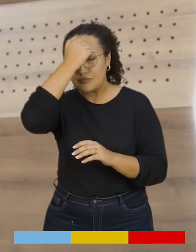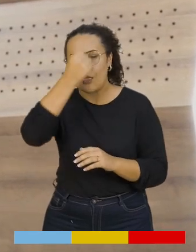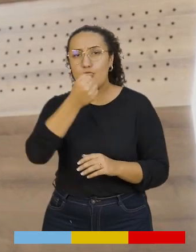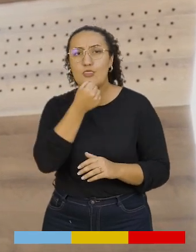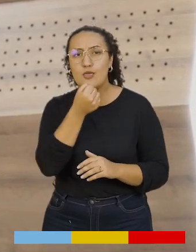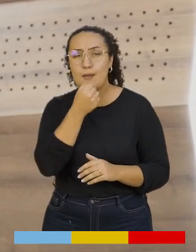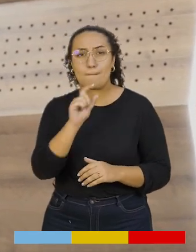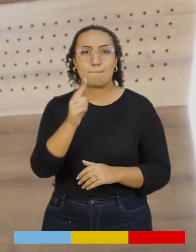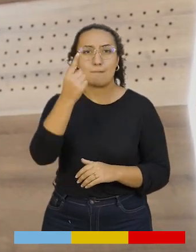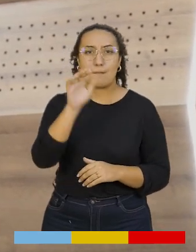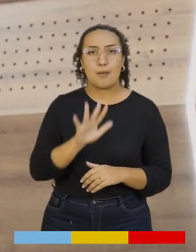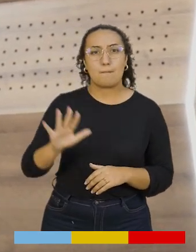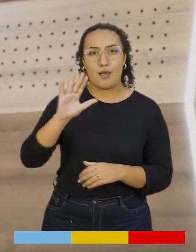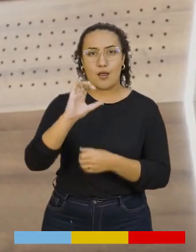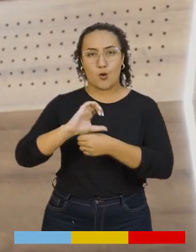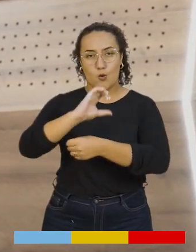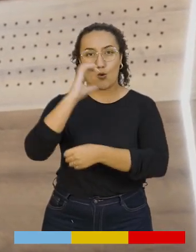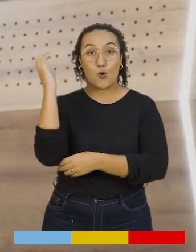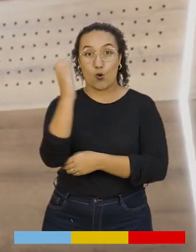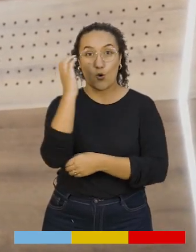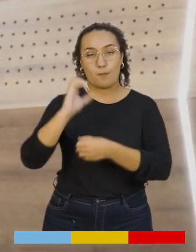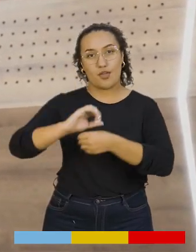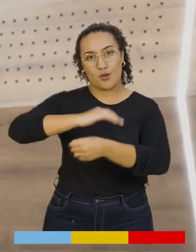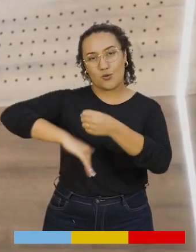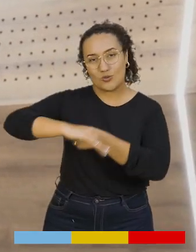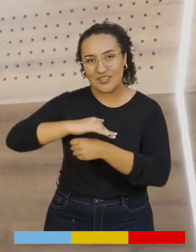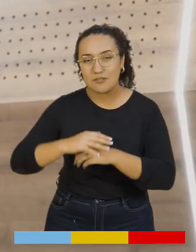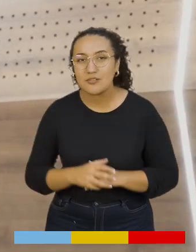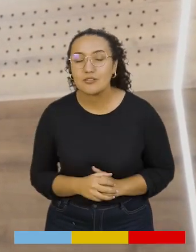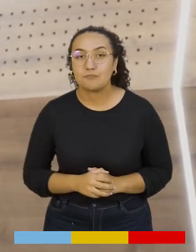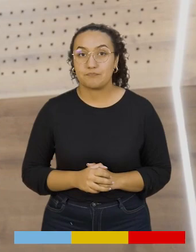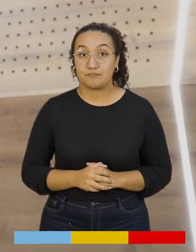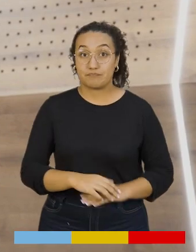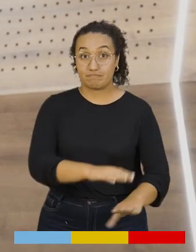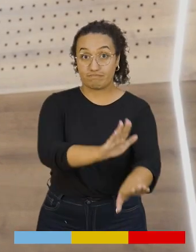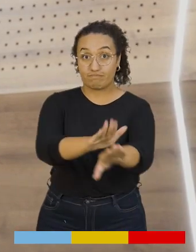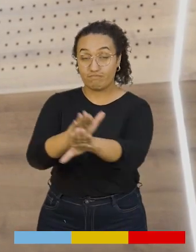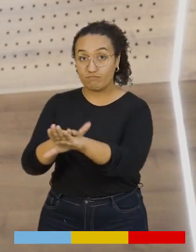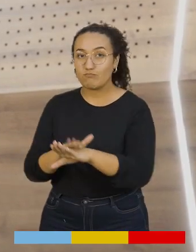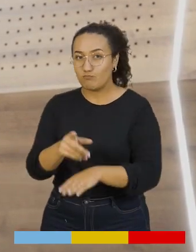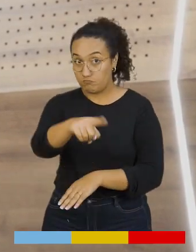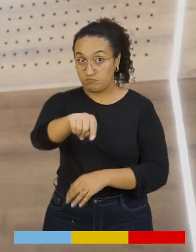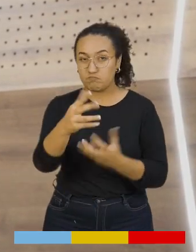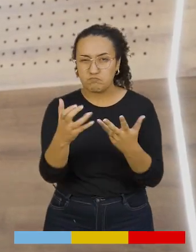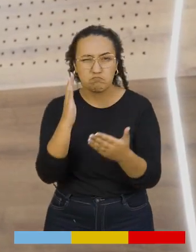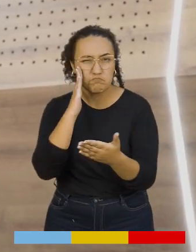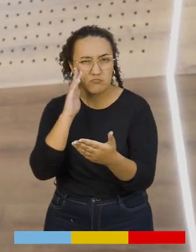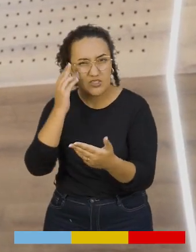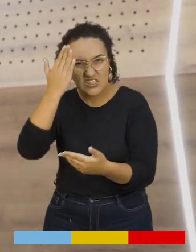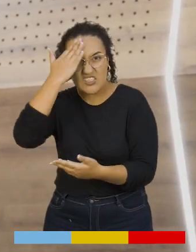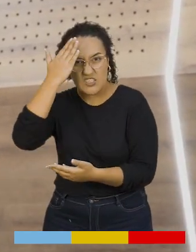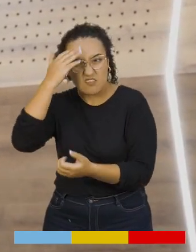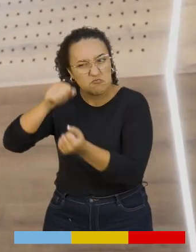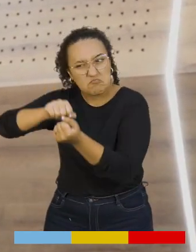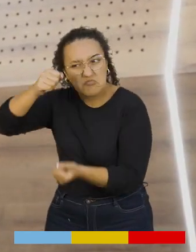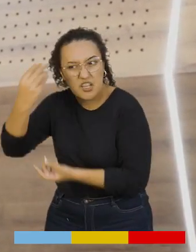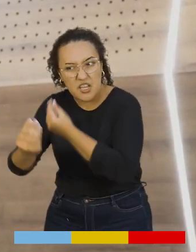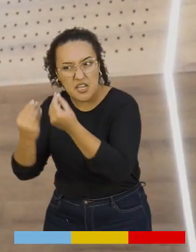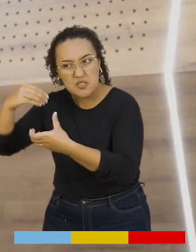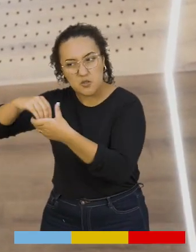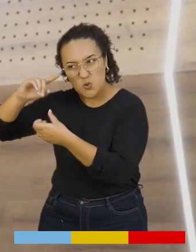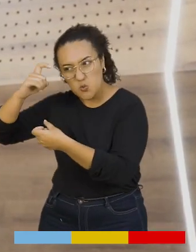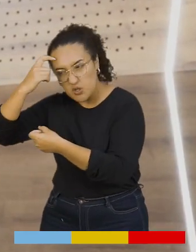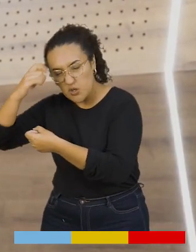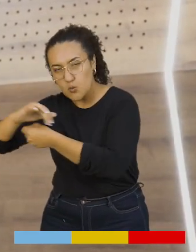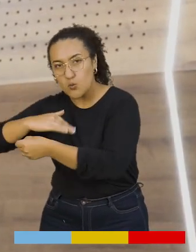informados de las principales noticias del primer departamento del país, Cundinamarca. Recuerden que si quieren conocer más acerca de todo el